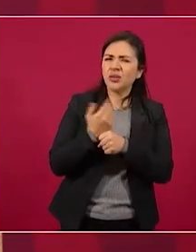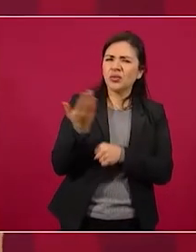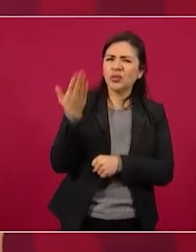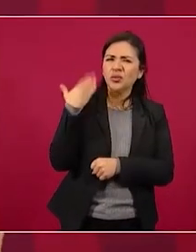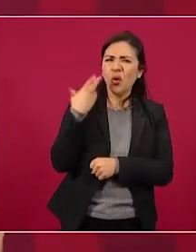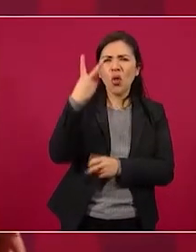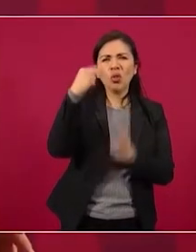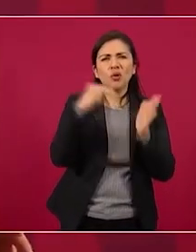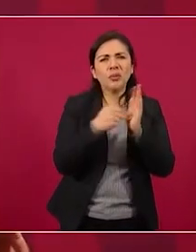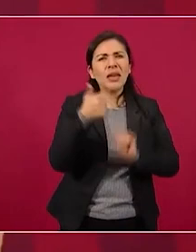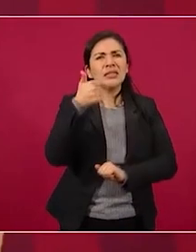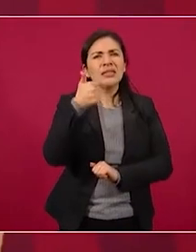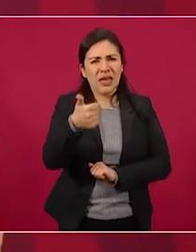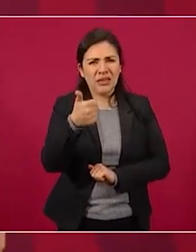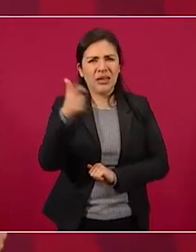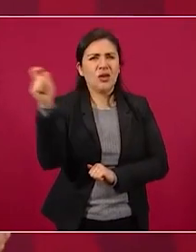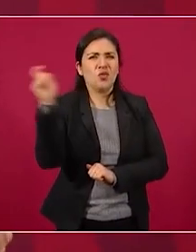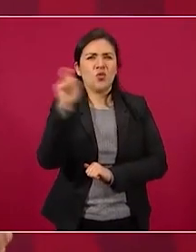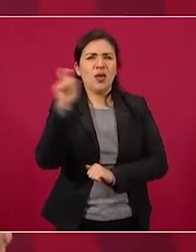el fraude